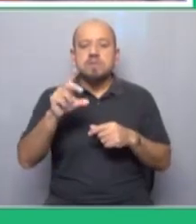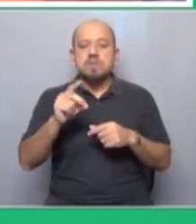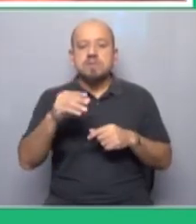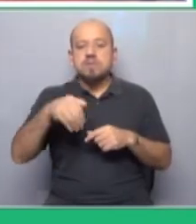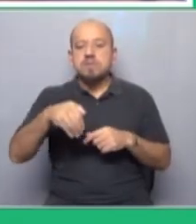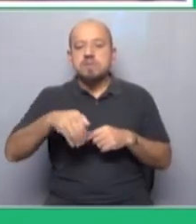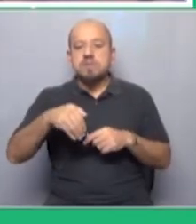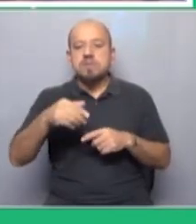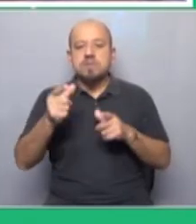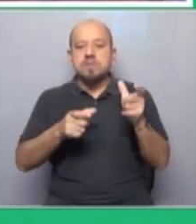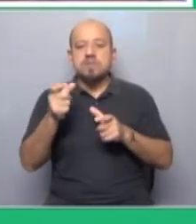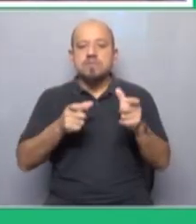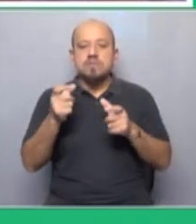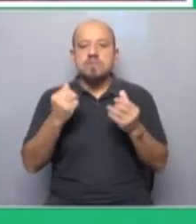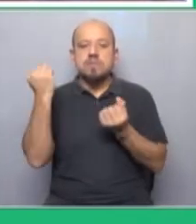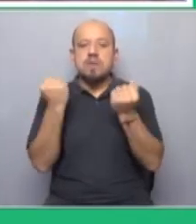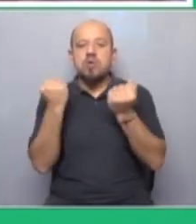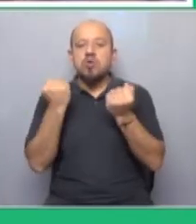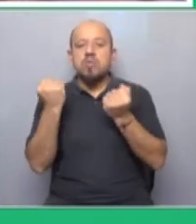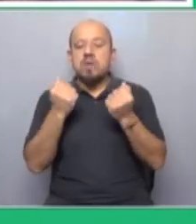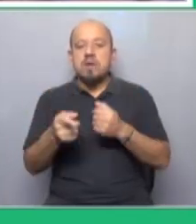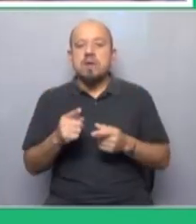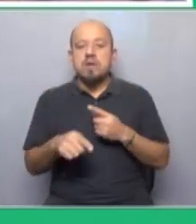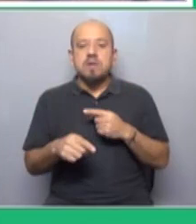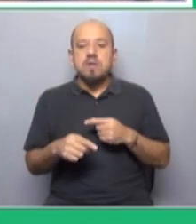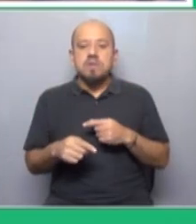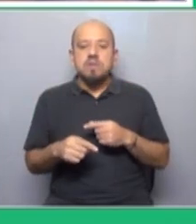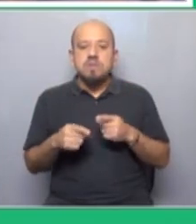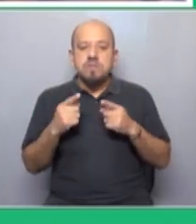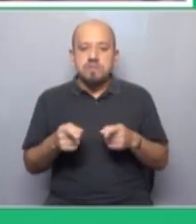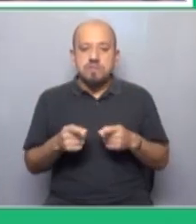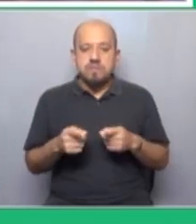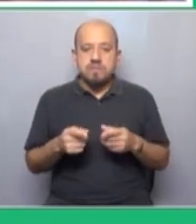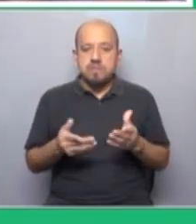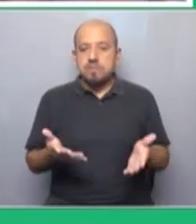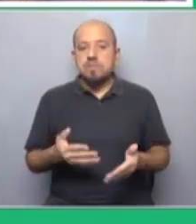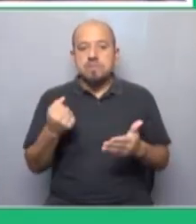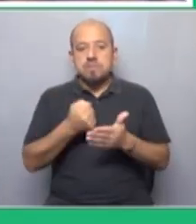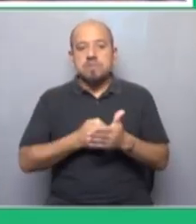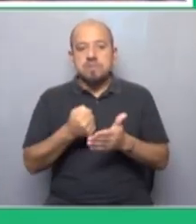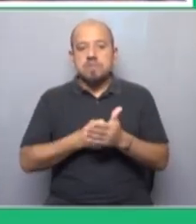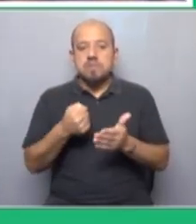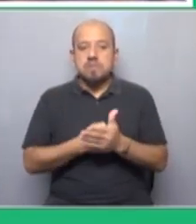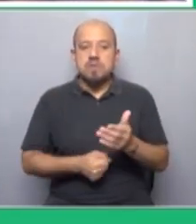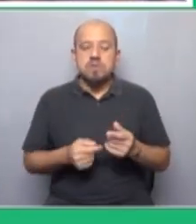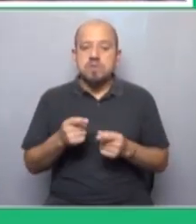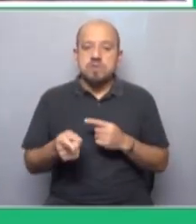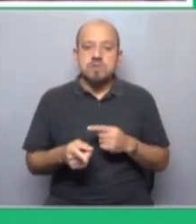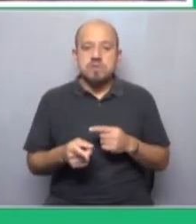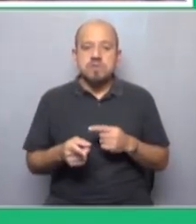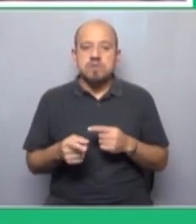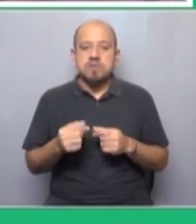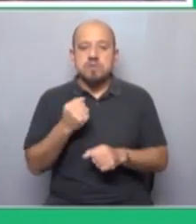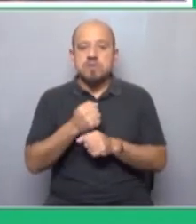trabajadores. Toda la economía se cerró durante un día entero. Y desde entonces se ha intensificado la lucha de la clase